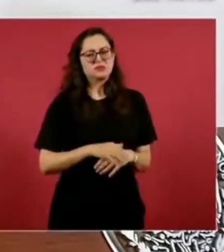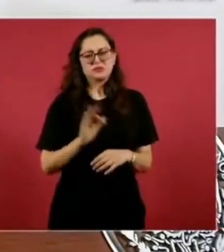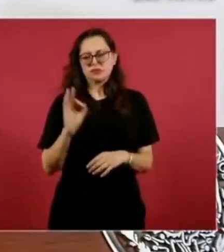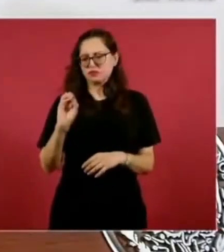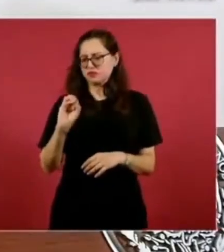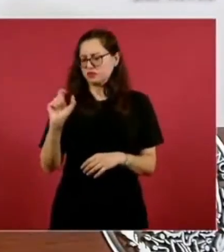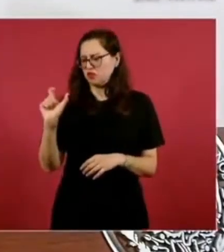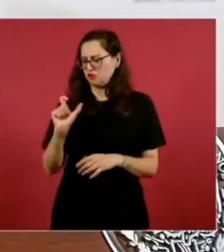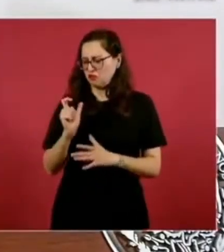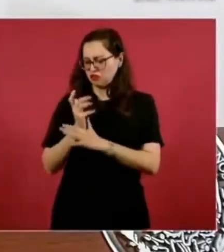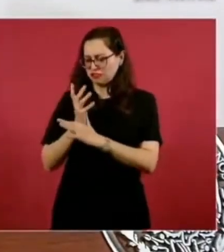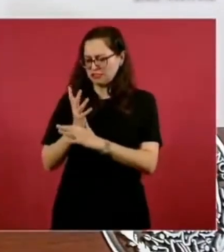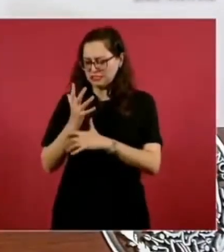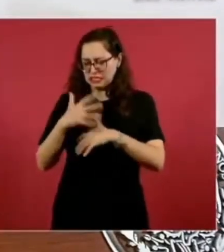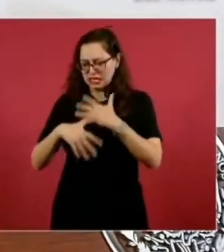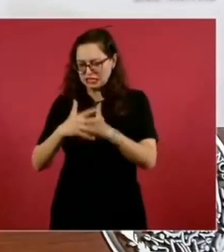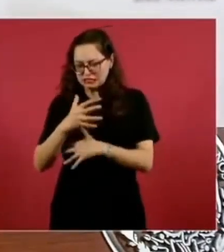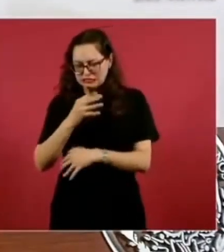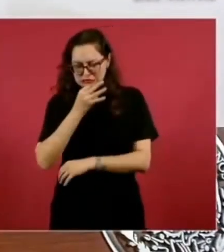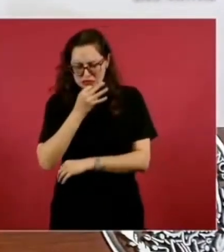¿Quince? ¿Cuánto? Quince.